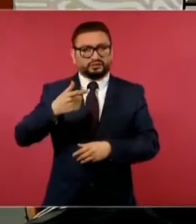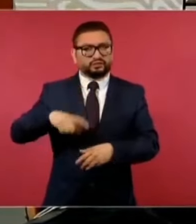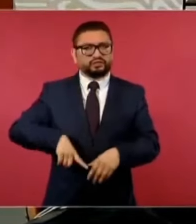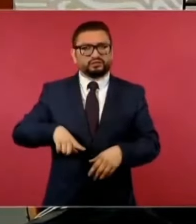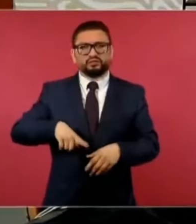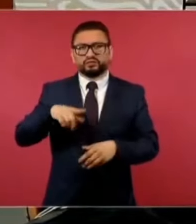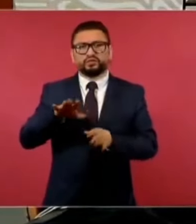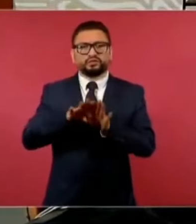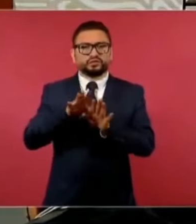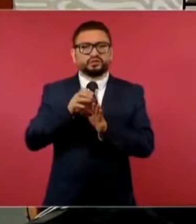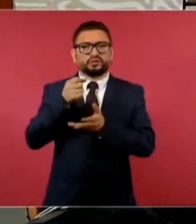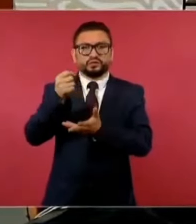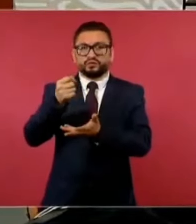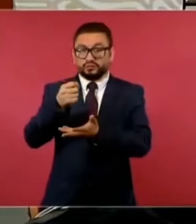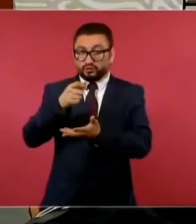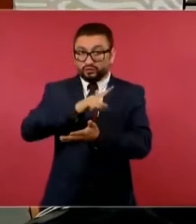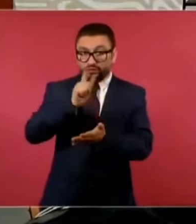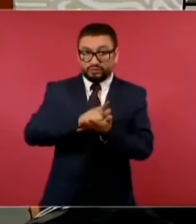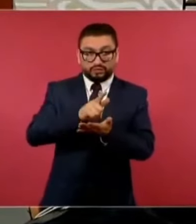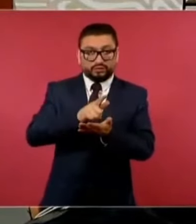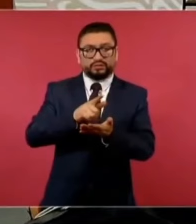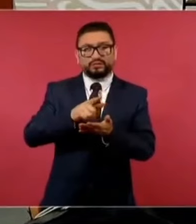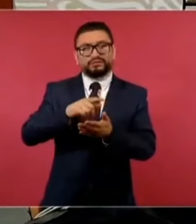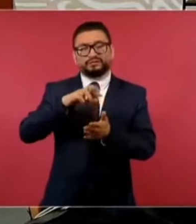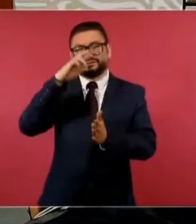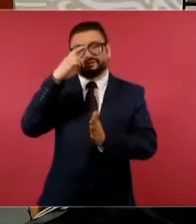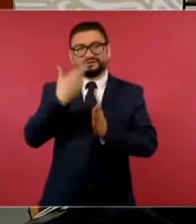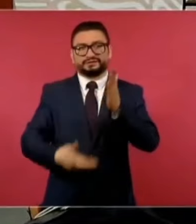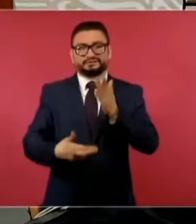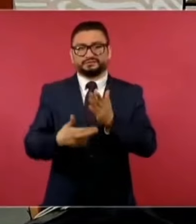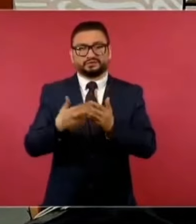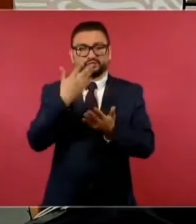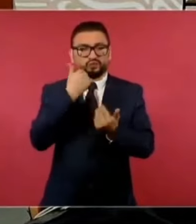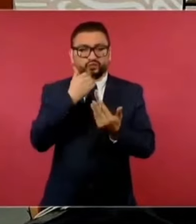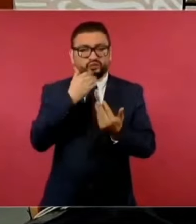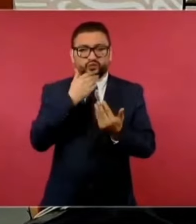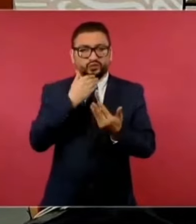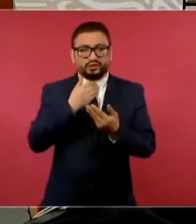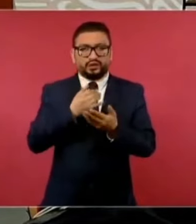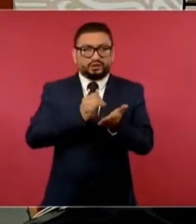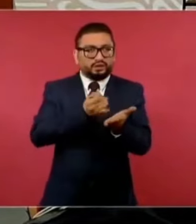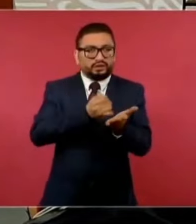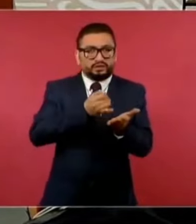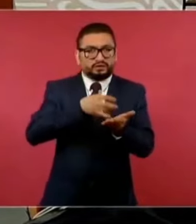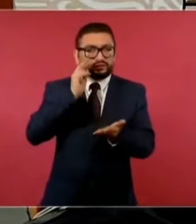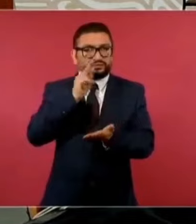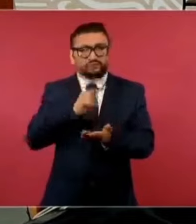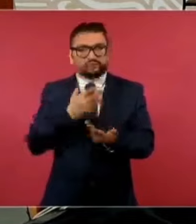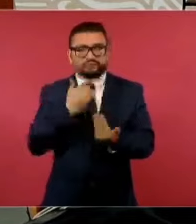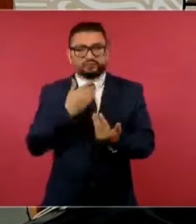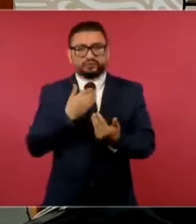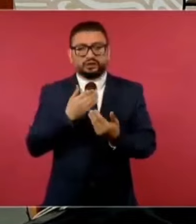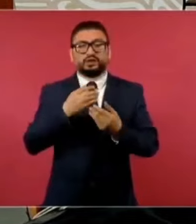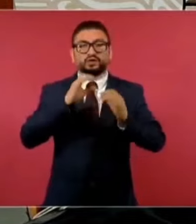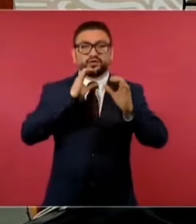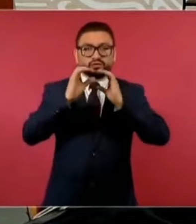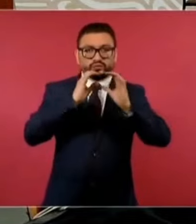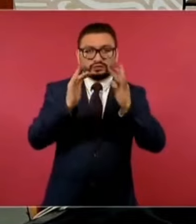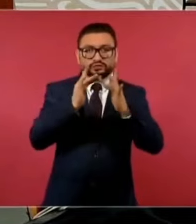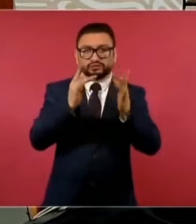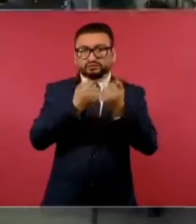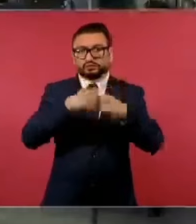públicos ilegales. No están en los presupuestos de comunicación social